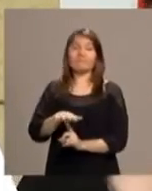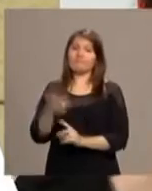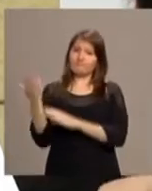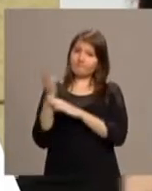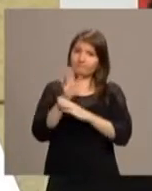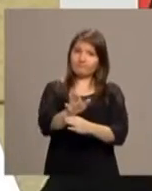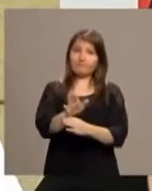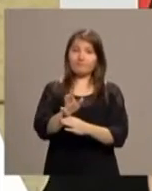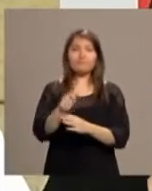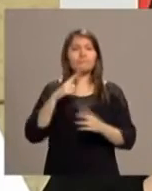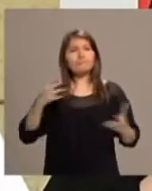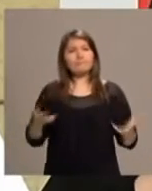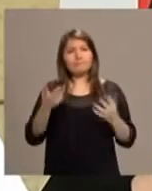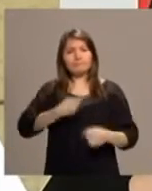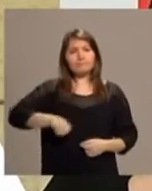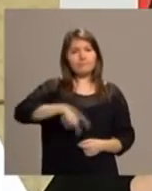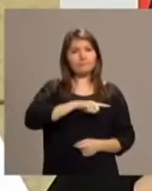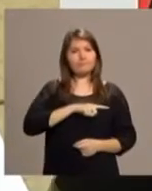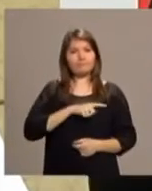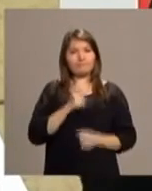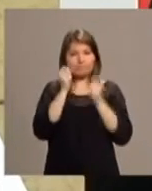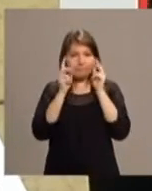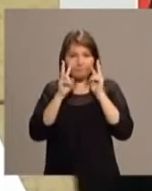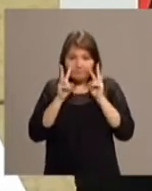a lo que nos está invitando es a saber mirar.